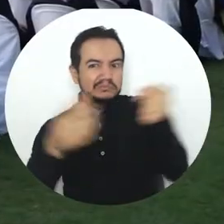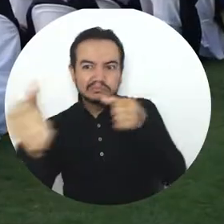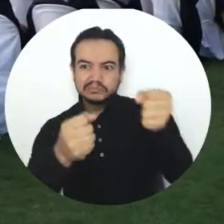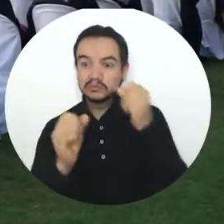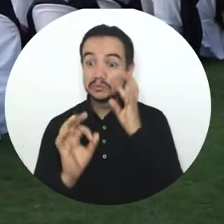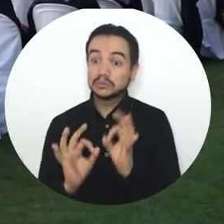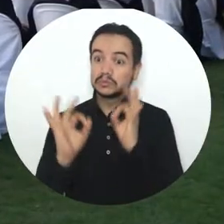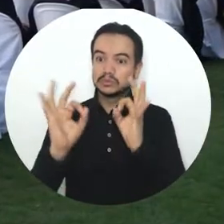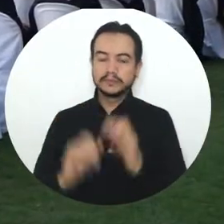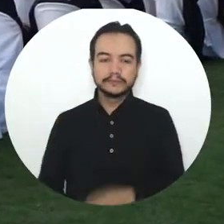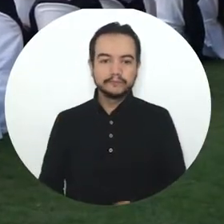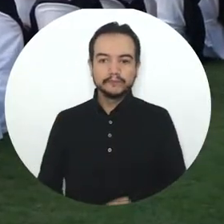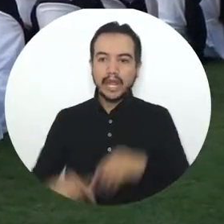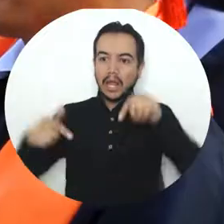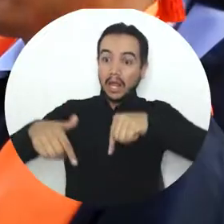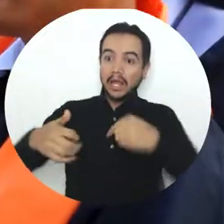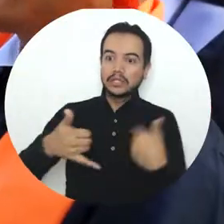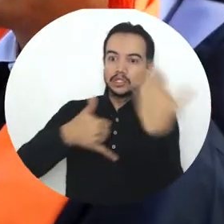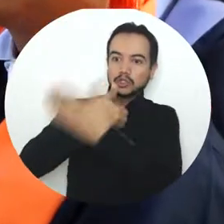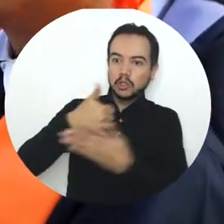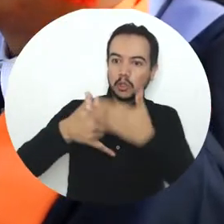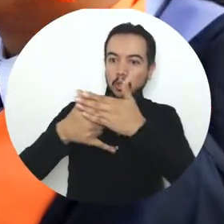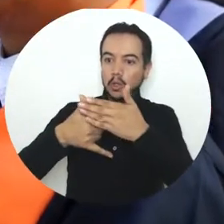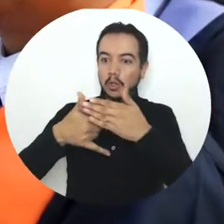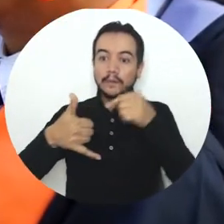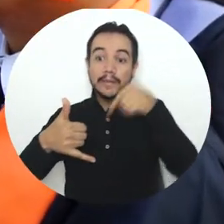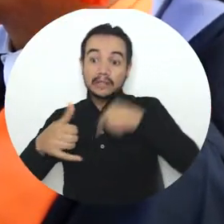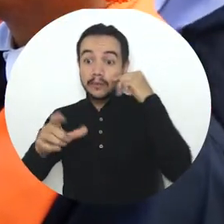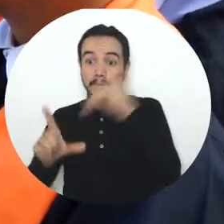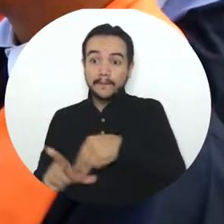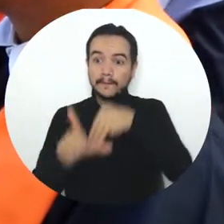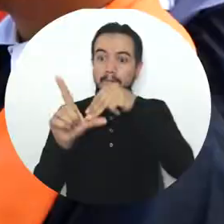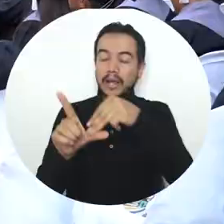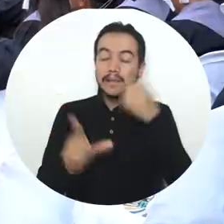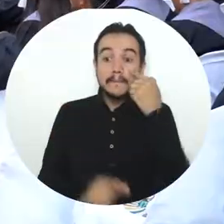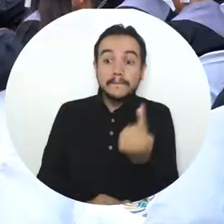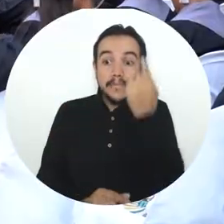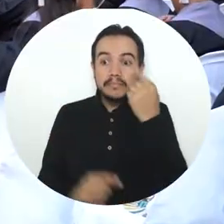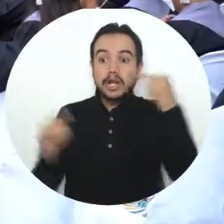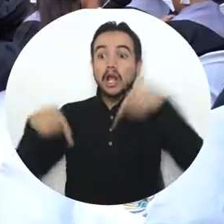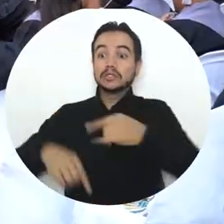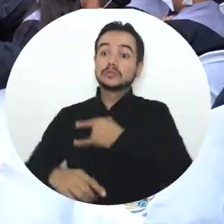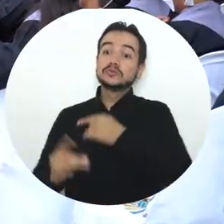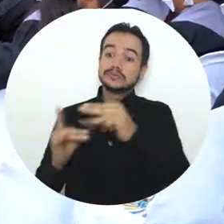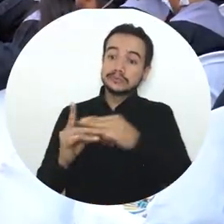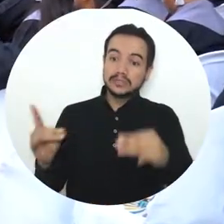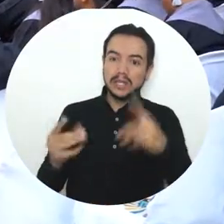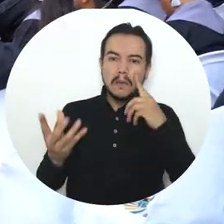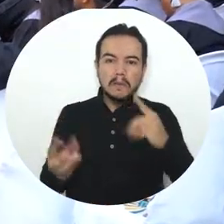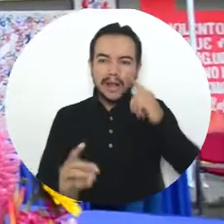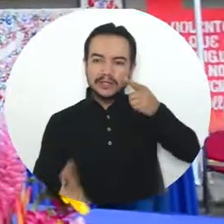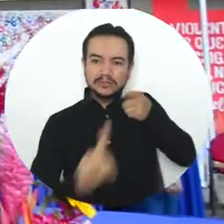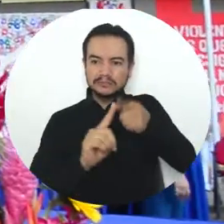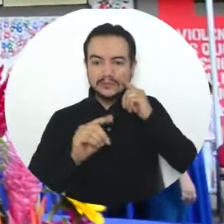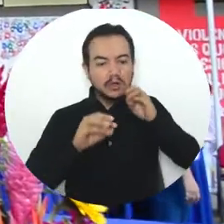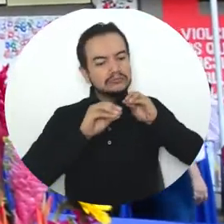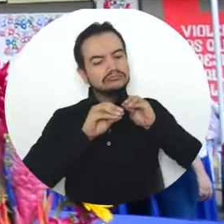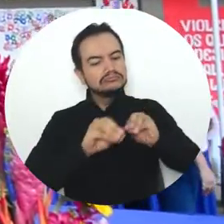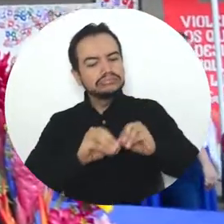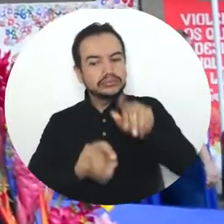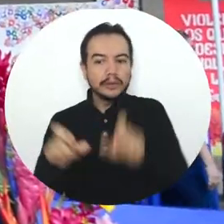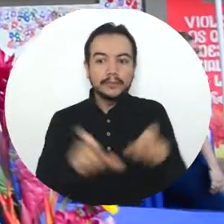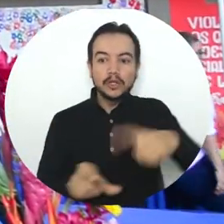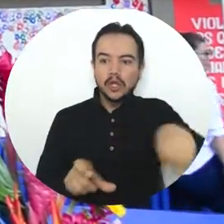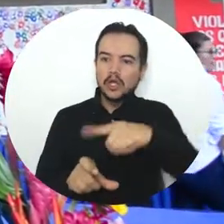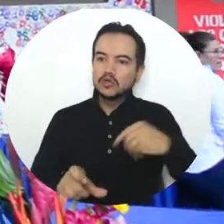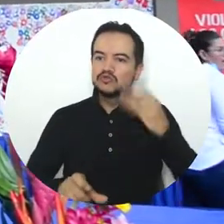Esta maestría es la única que se ofrece en Colombia y en los países ubicados en el Caribe y fue creada para formar expertos calificados en la